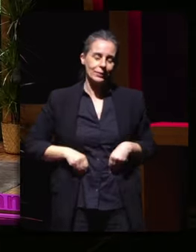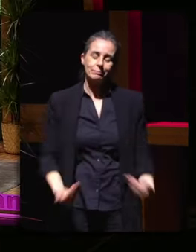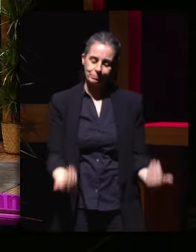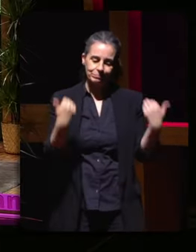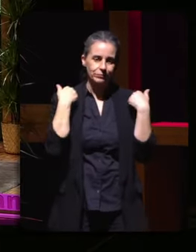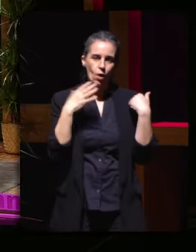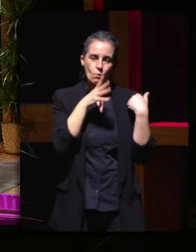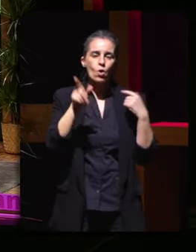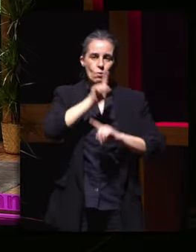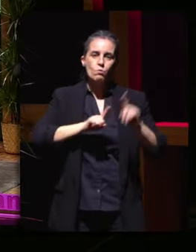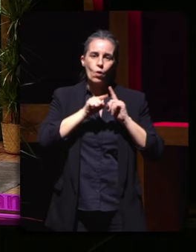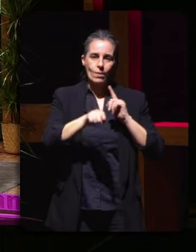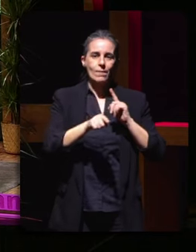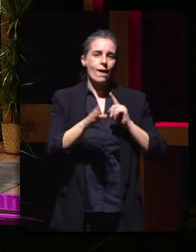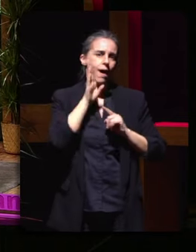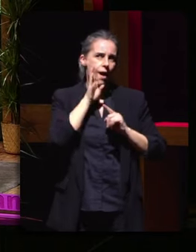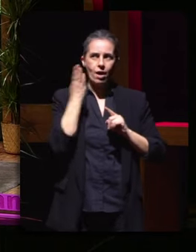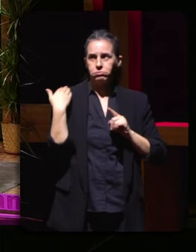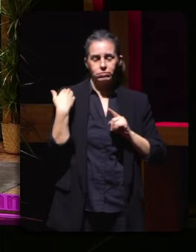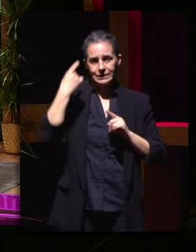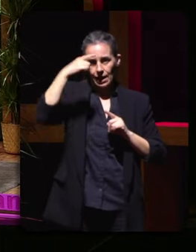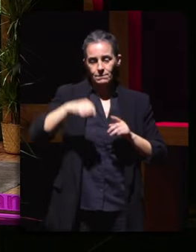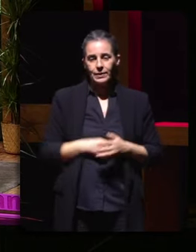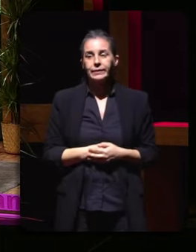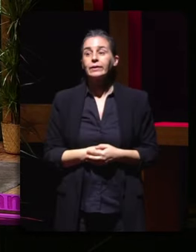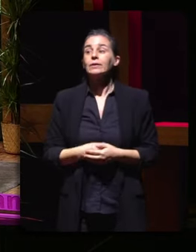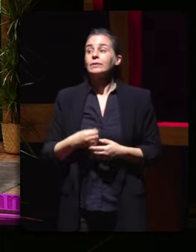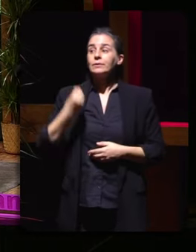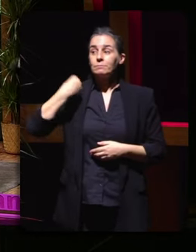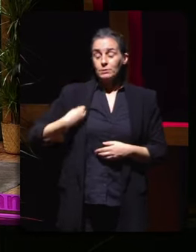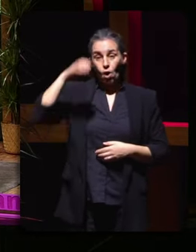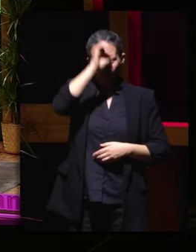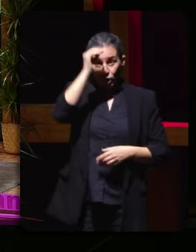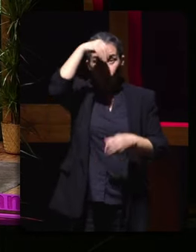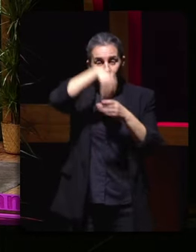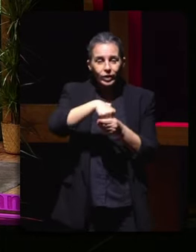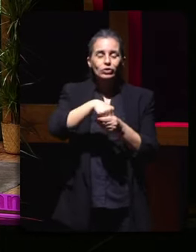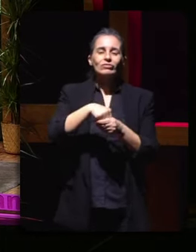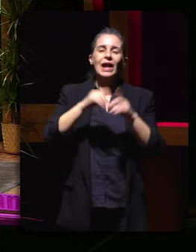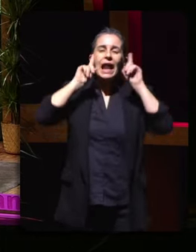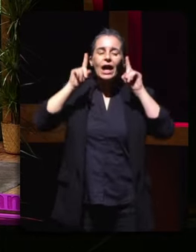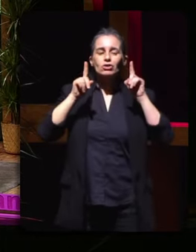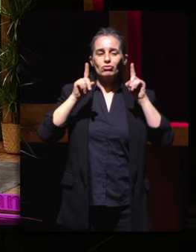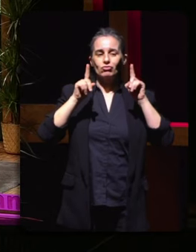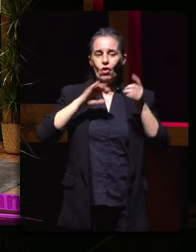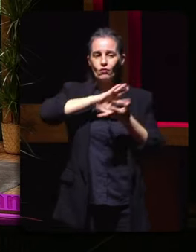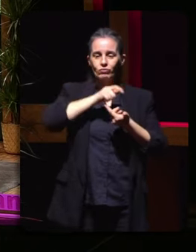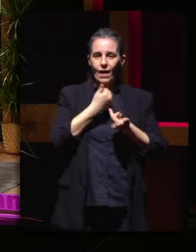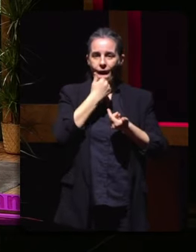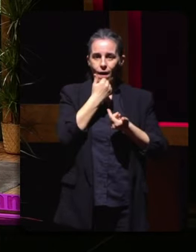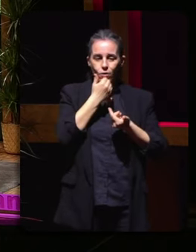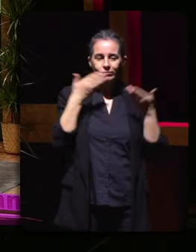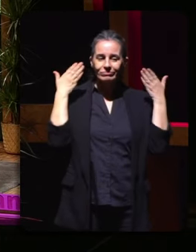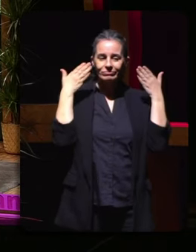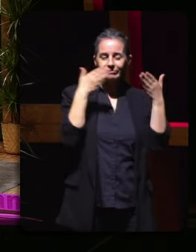escándalo que conocimos hace diez días. Opinas, por exemplo, cando elixes un determinado enfoque para unha información, neste